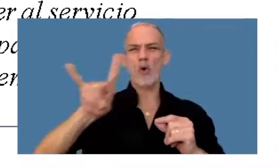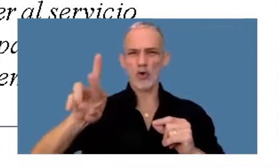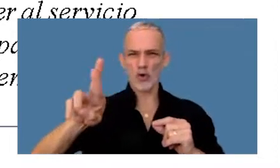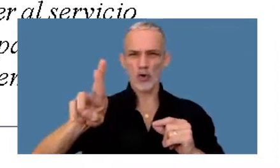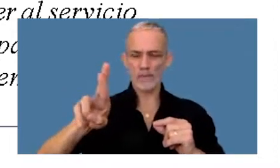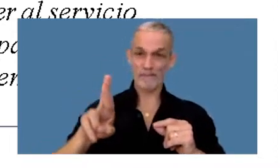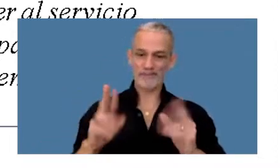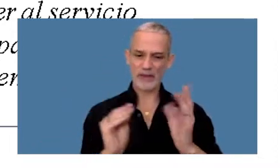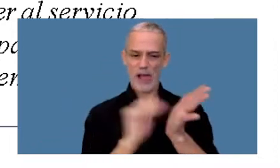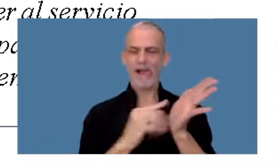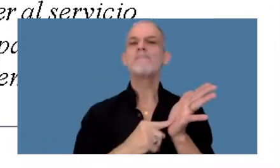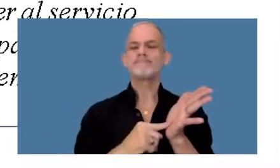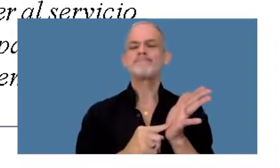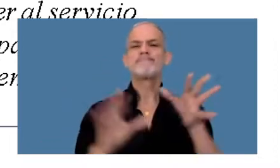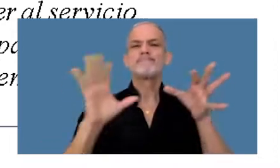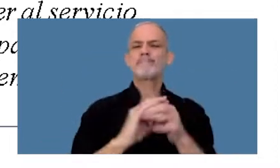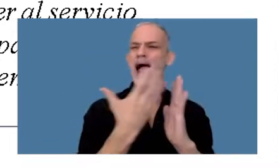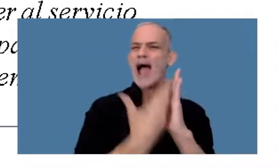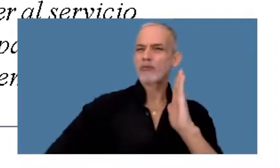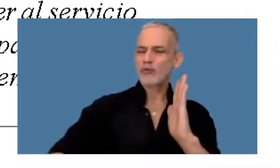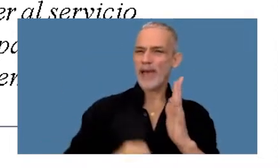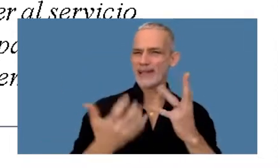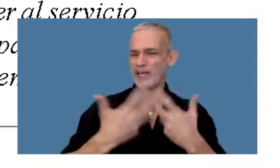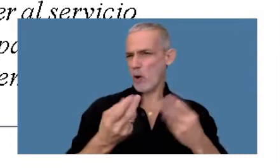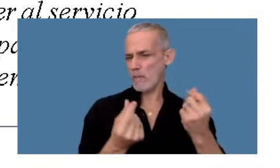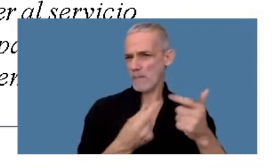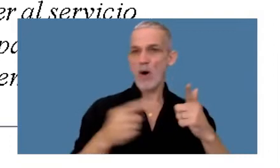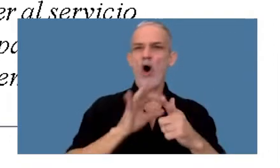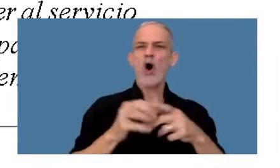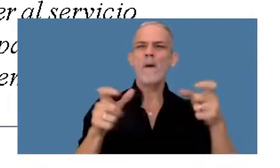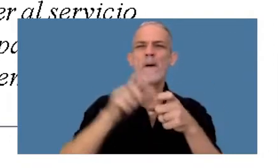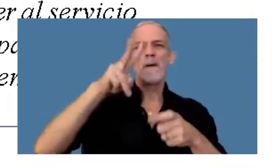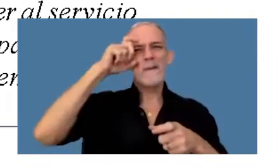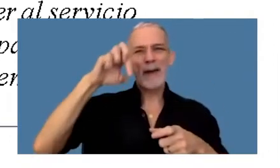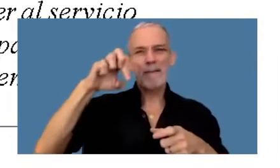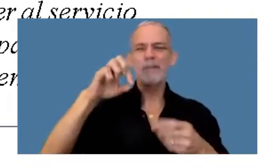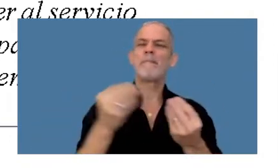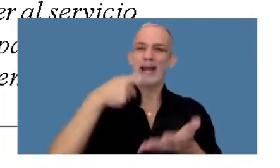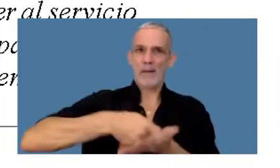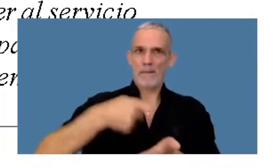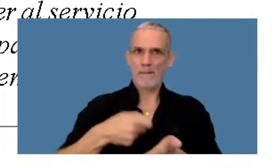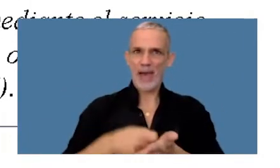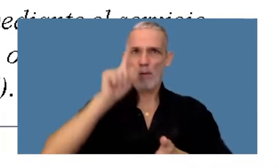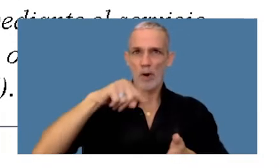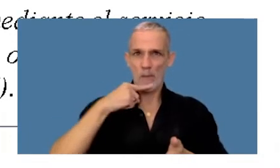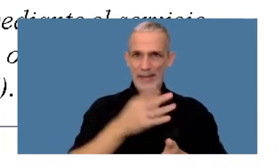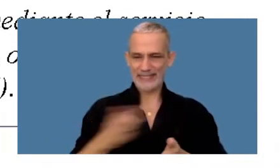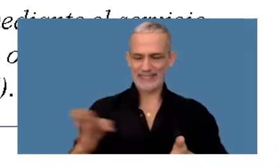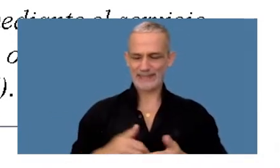con el cual adhieren al débito automático o hacen los volantes electrónicos para el pago mensual.